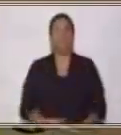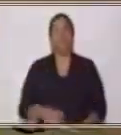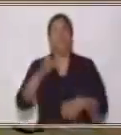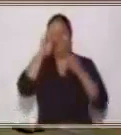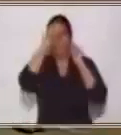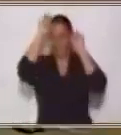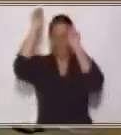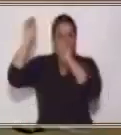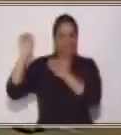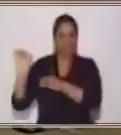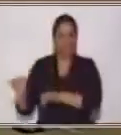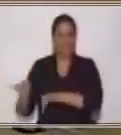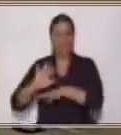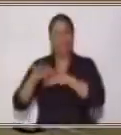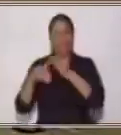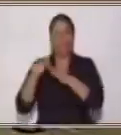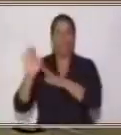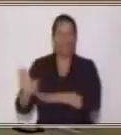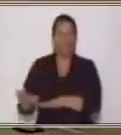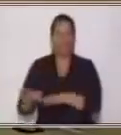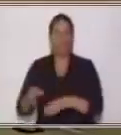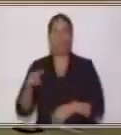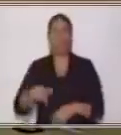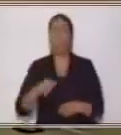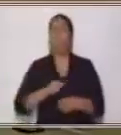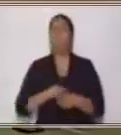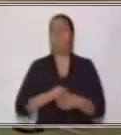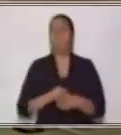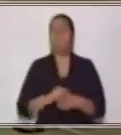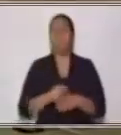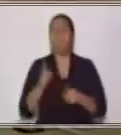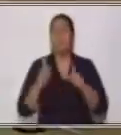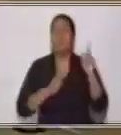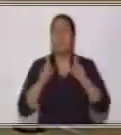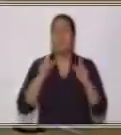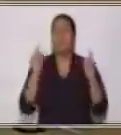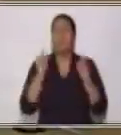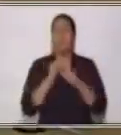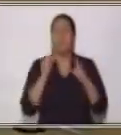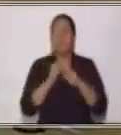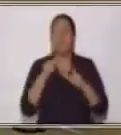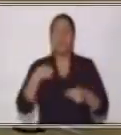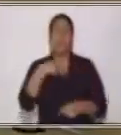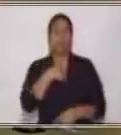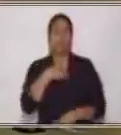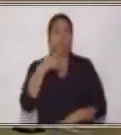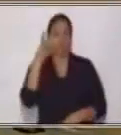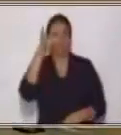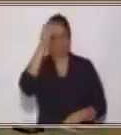por aquí. Y vamos a repasar entonces qué palabras fueron las que vimos.